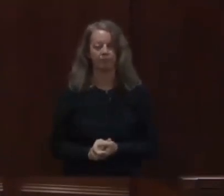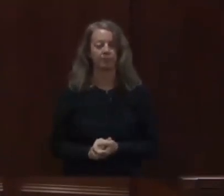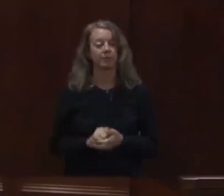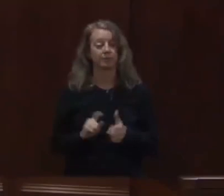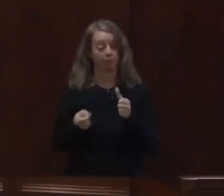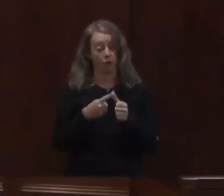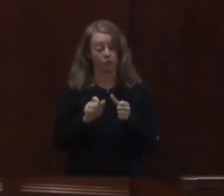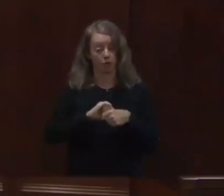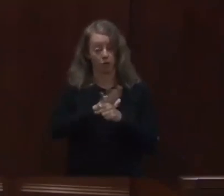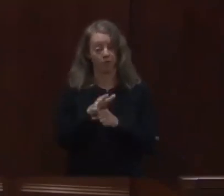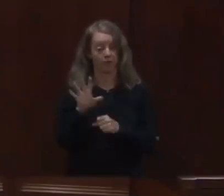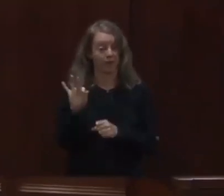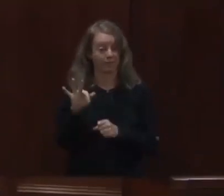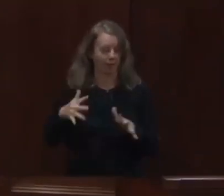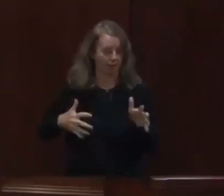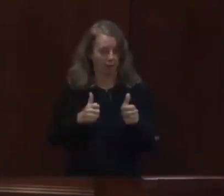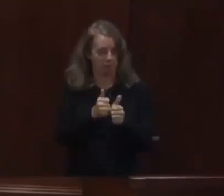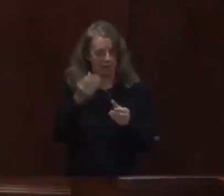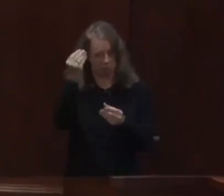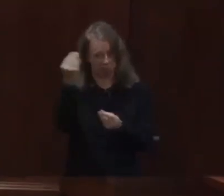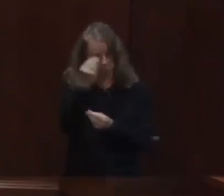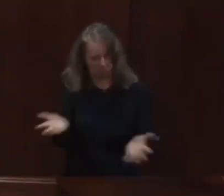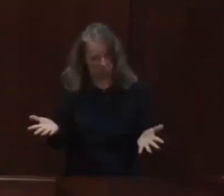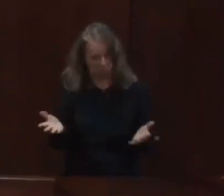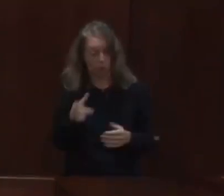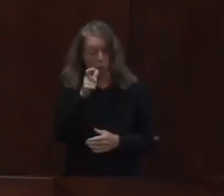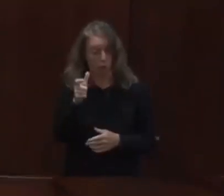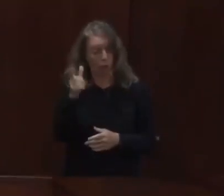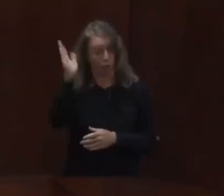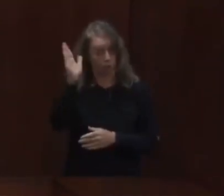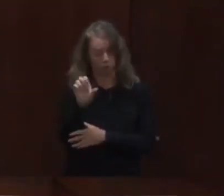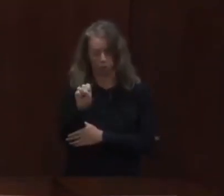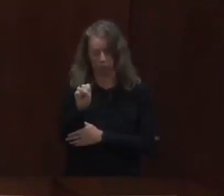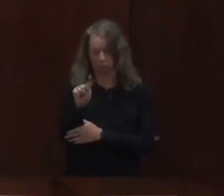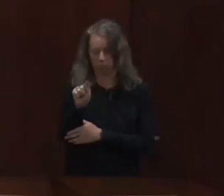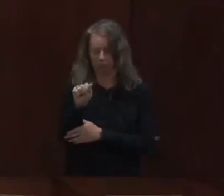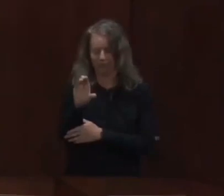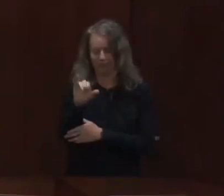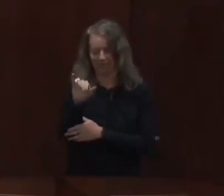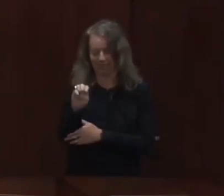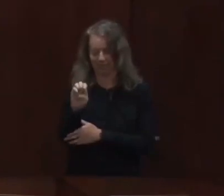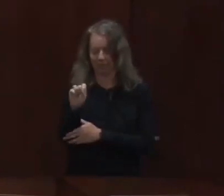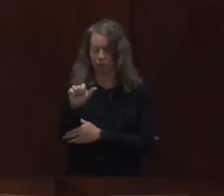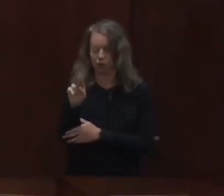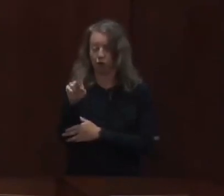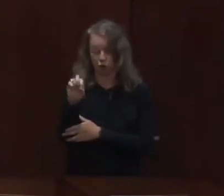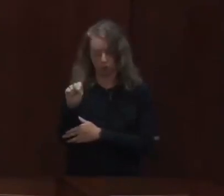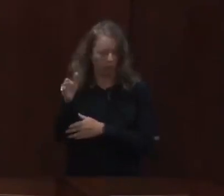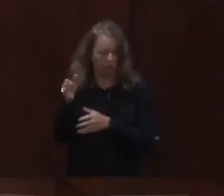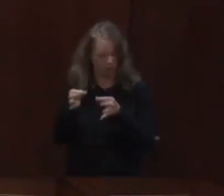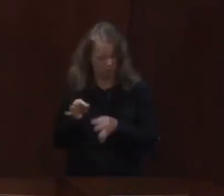Vamos a recibir actualizaciones del virus del corona y después de eso,